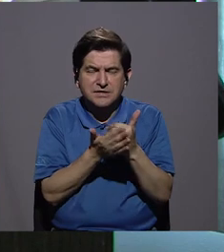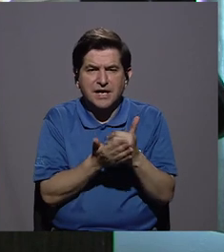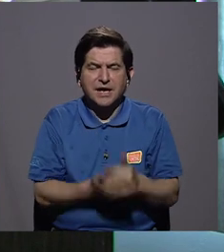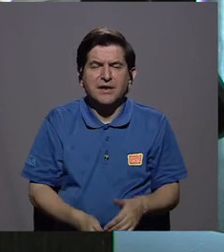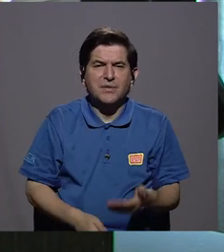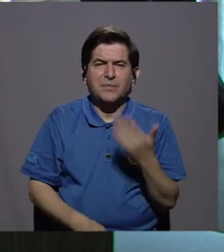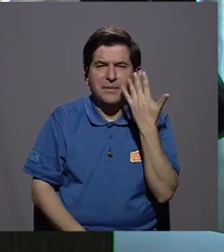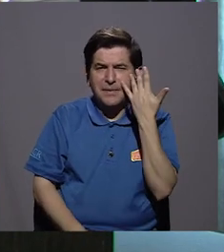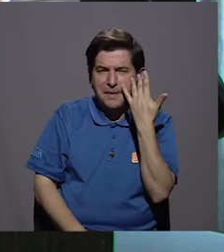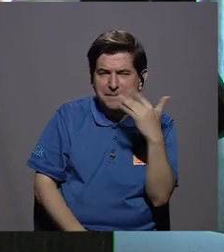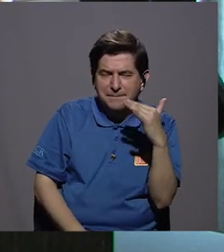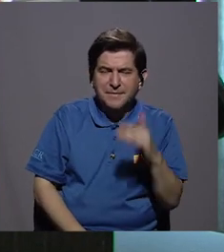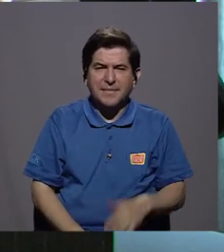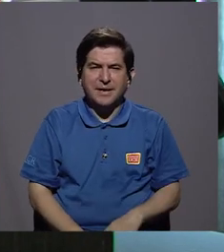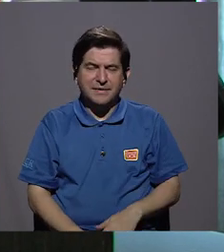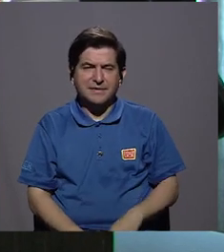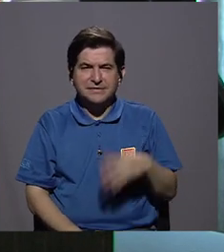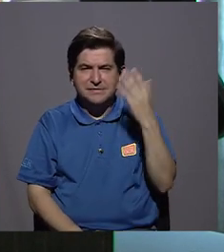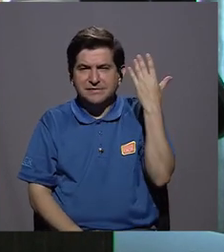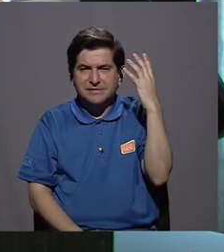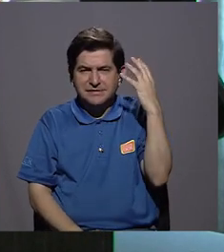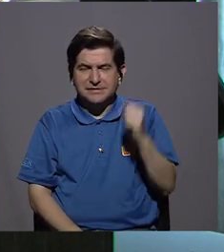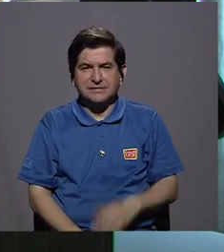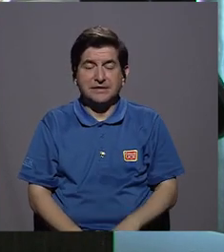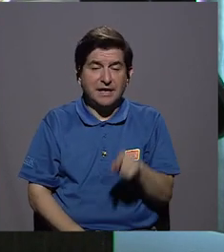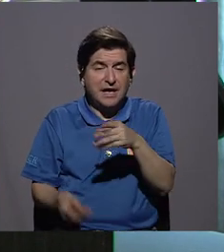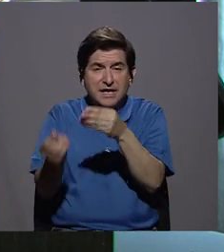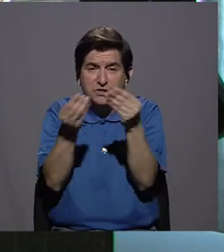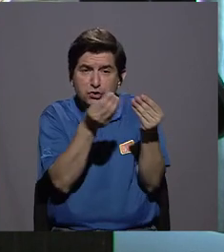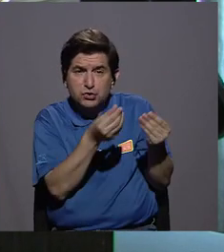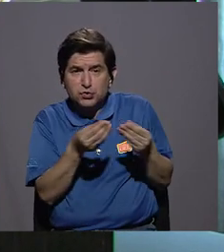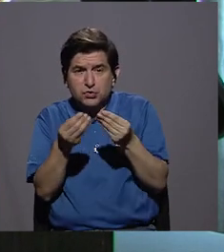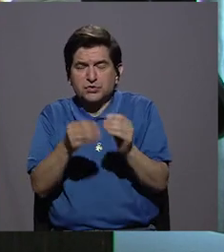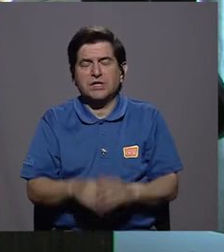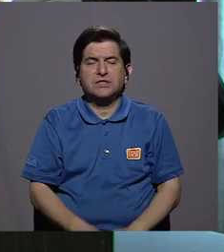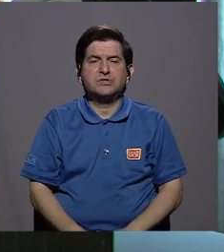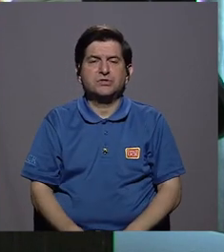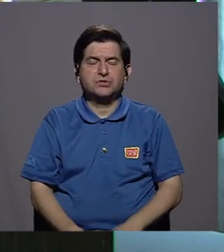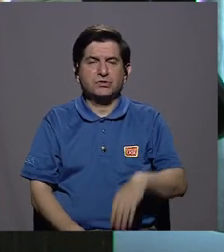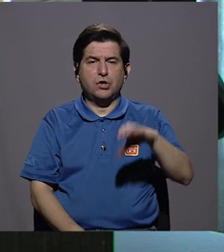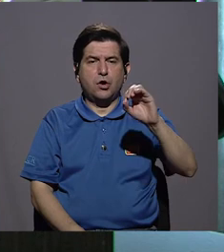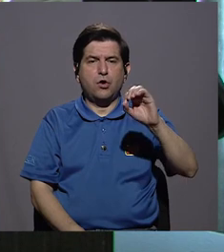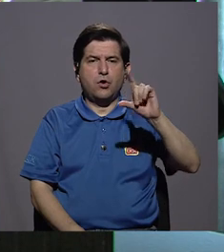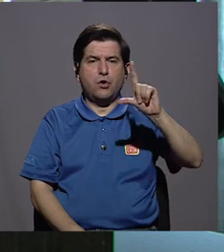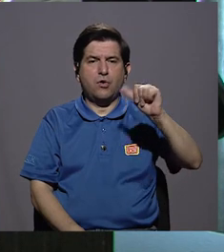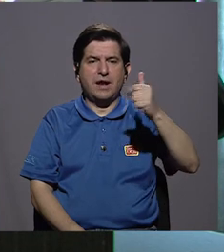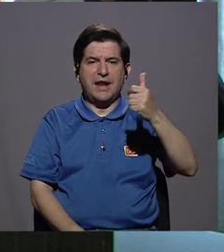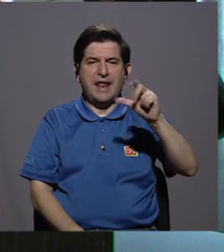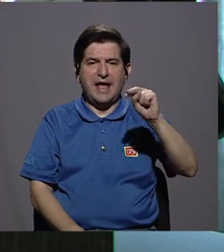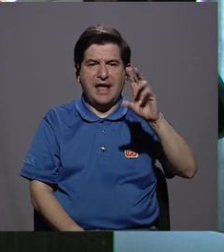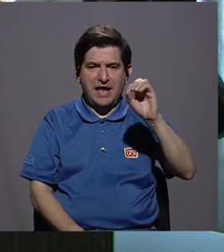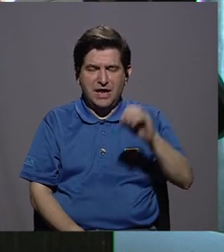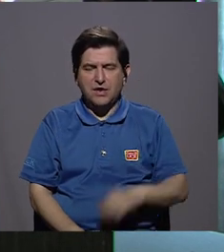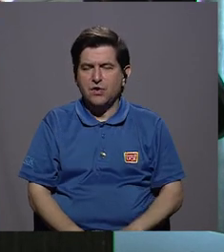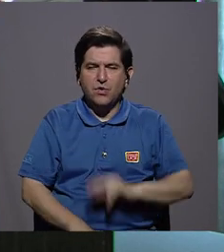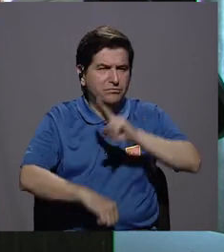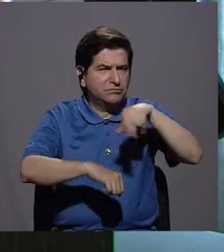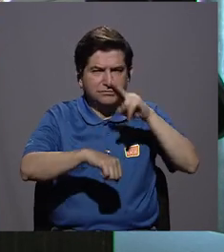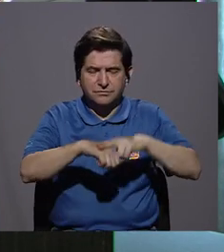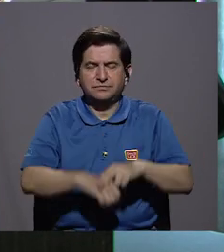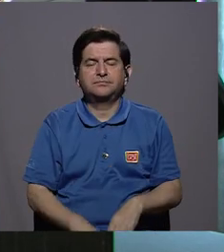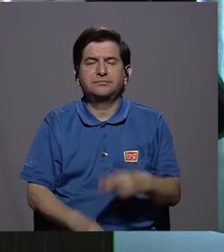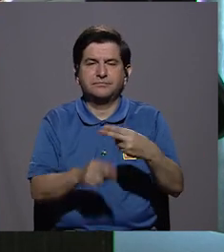trazos amarillentos que se refiere a lo que es una sustancia que es colágeno desnaturalizado, que le llaman usualmente